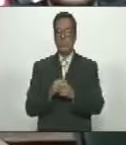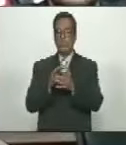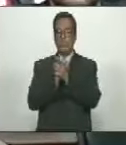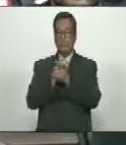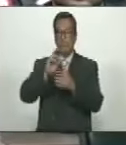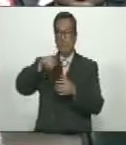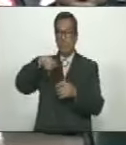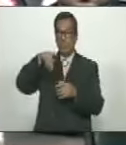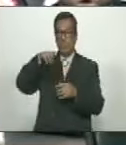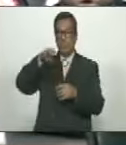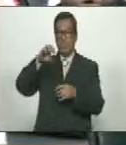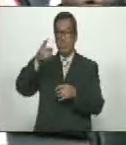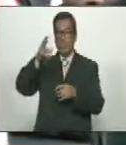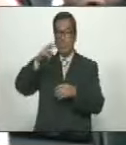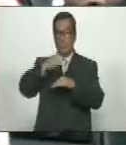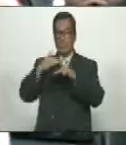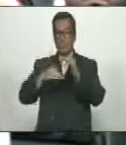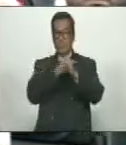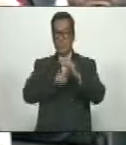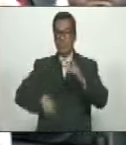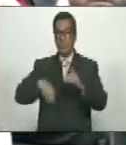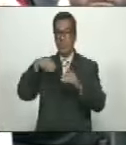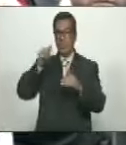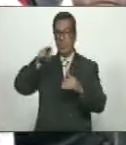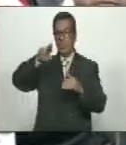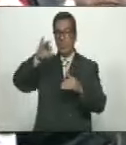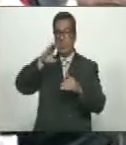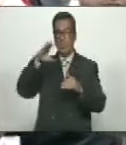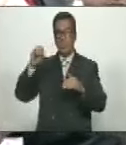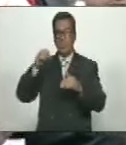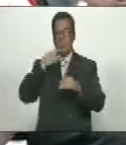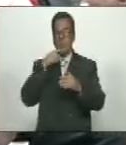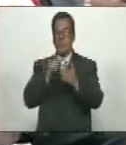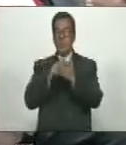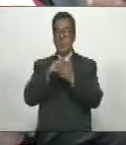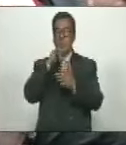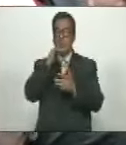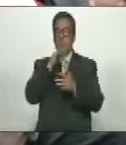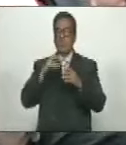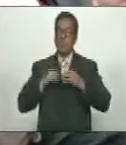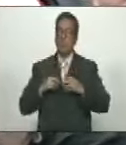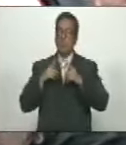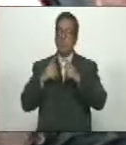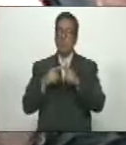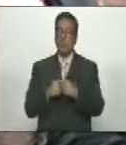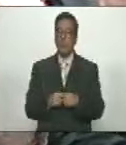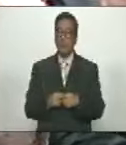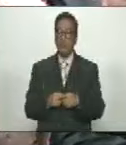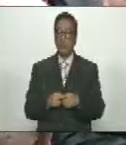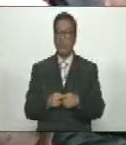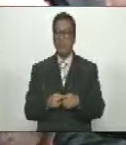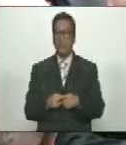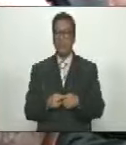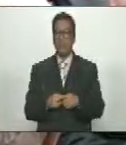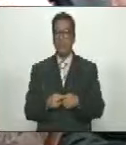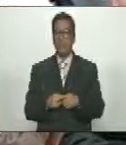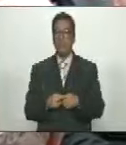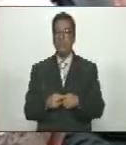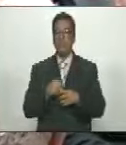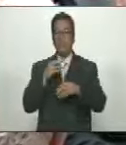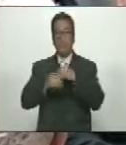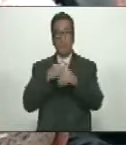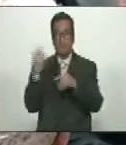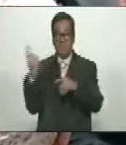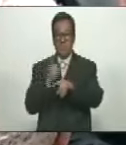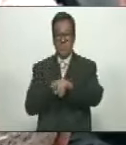camarada Pedro Infante, nuestra vicepresidenta América Pérez. Pedimos este punto de información en ocasión de hacer